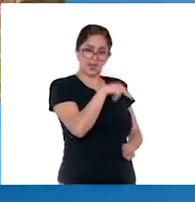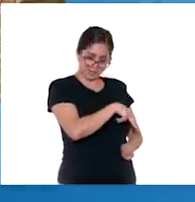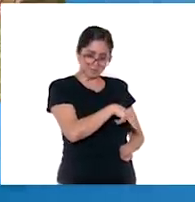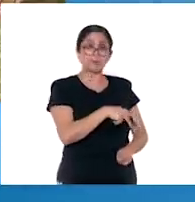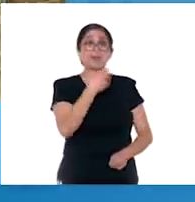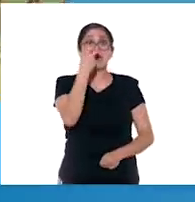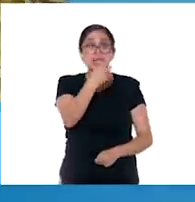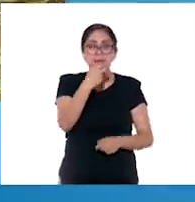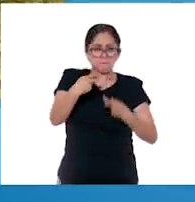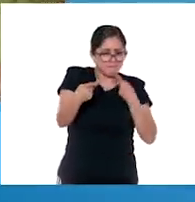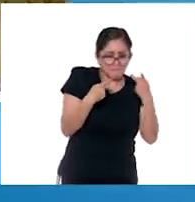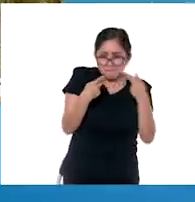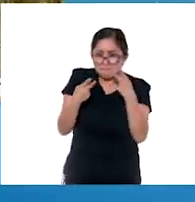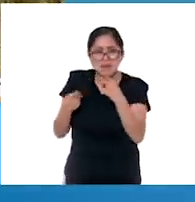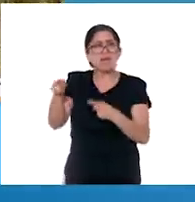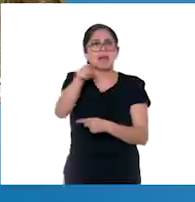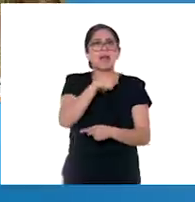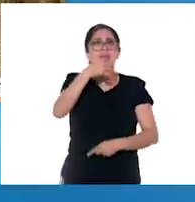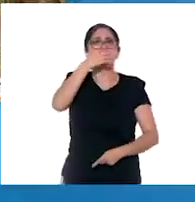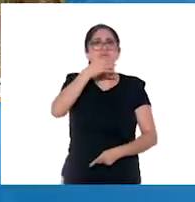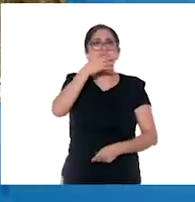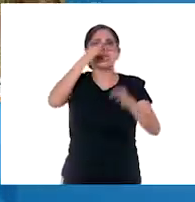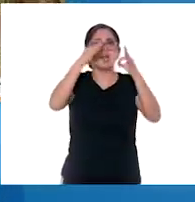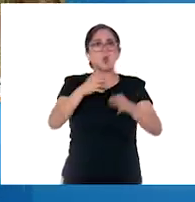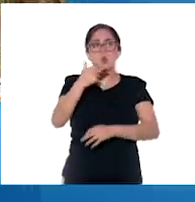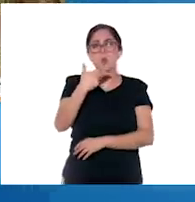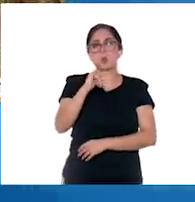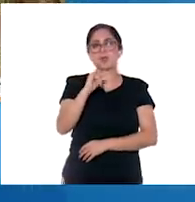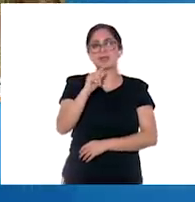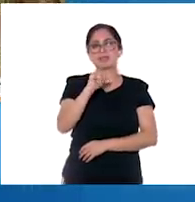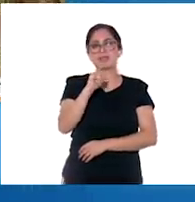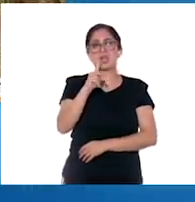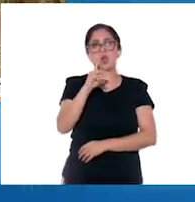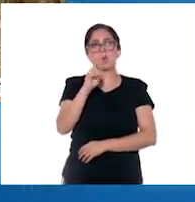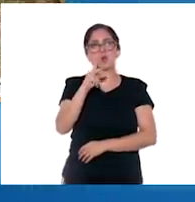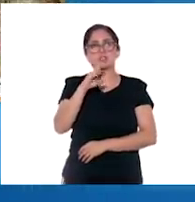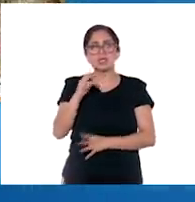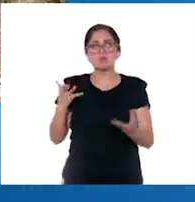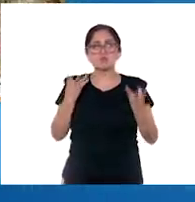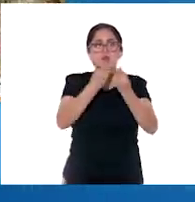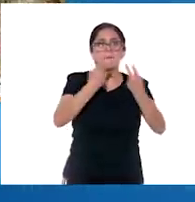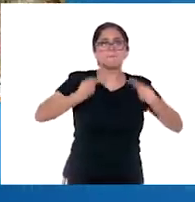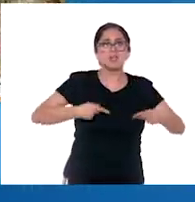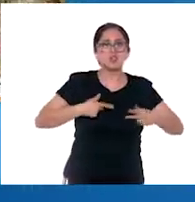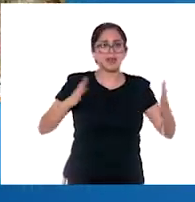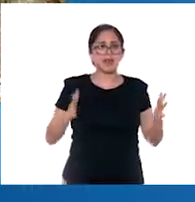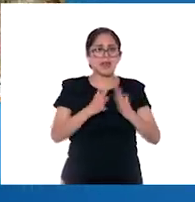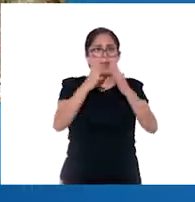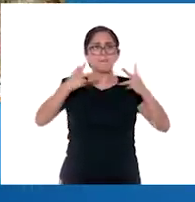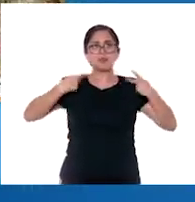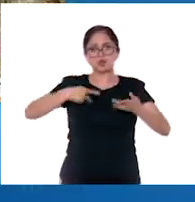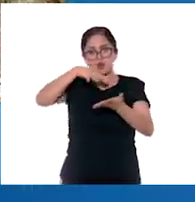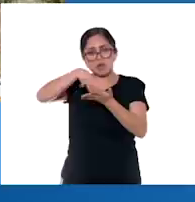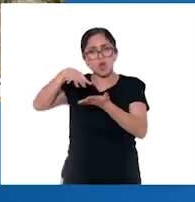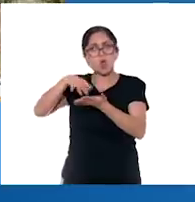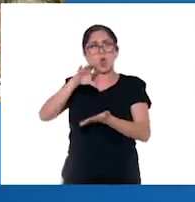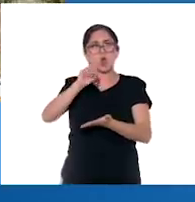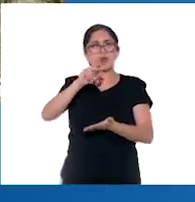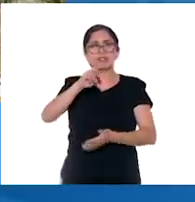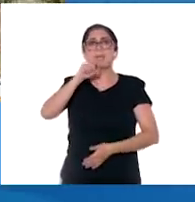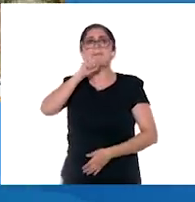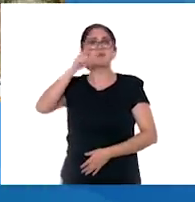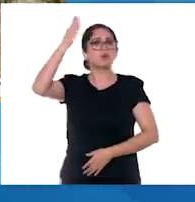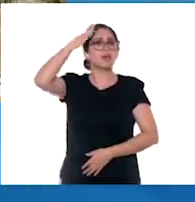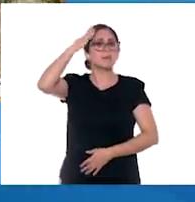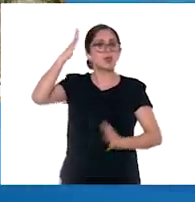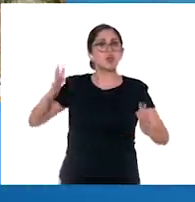comenzaban los preparativos para la fiesta de Huitzilopochtli, a donde asistían veteranos de guerra, lectores de códice y capitanes de guerra. Alvarado